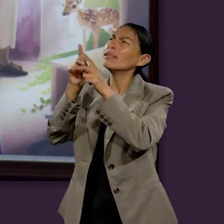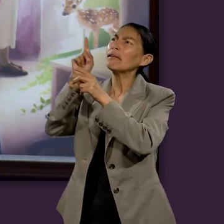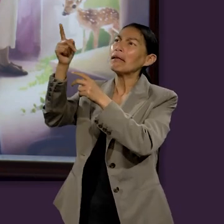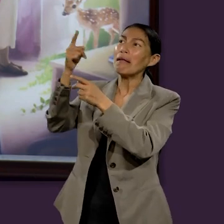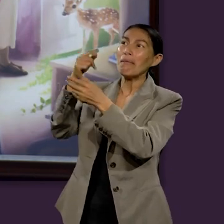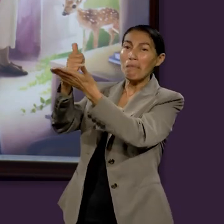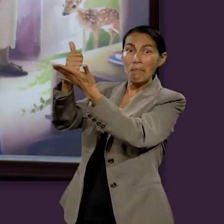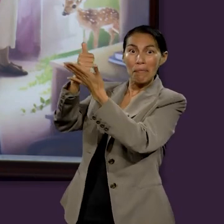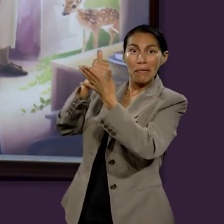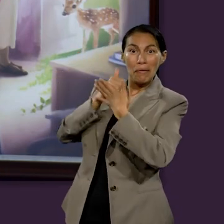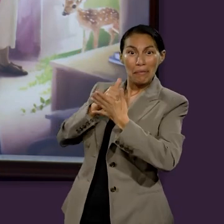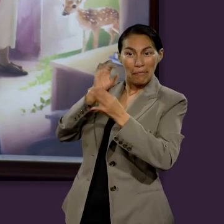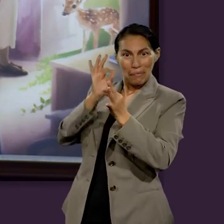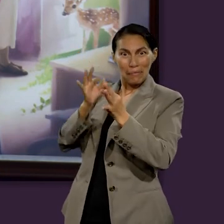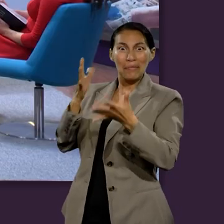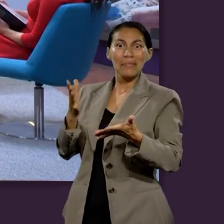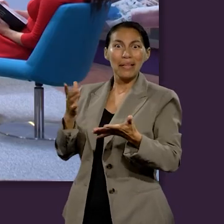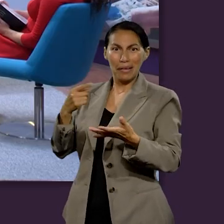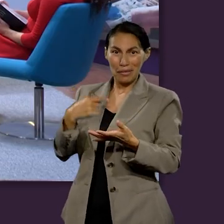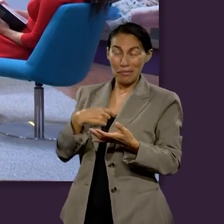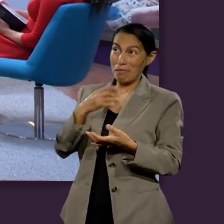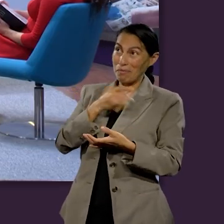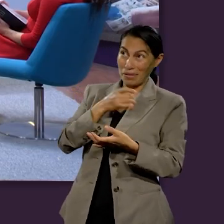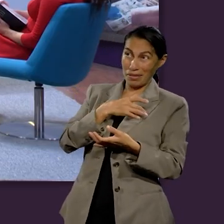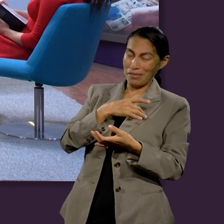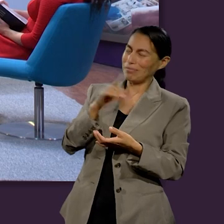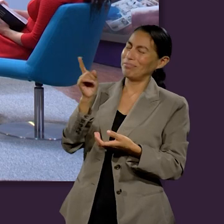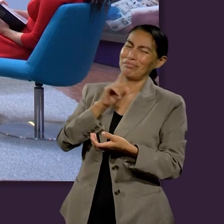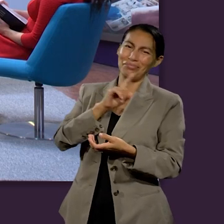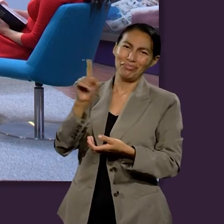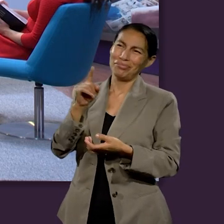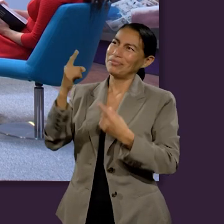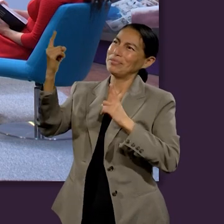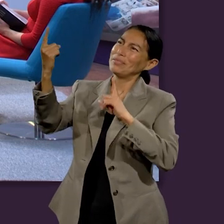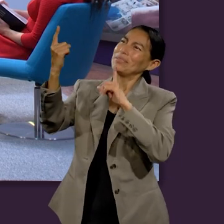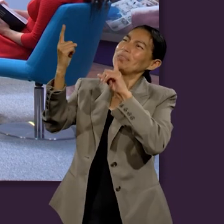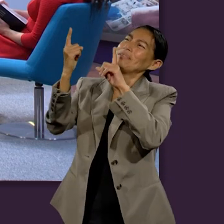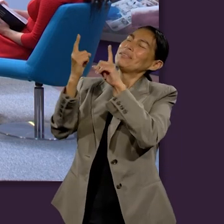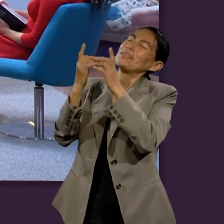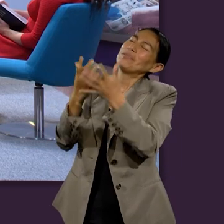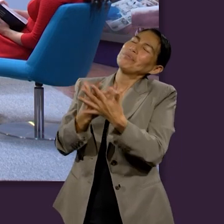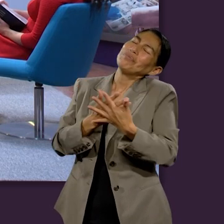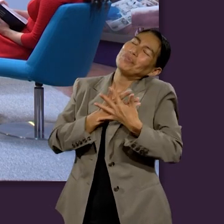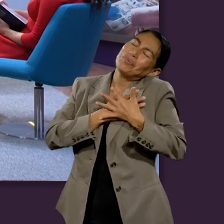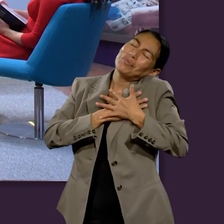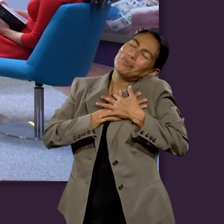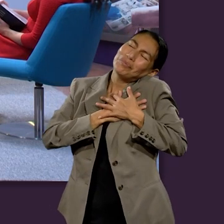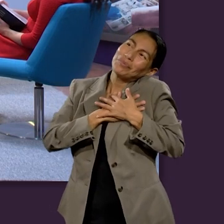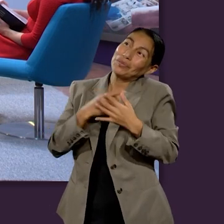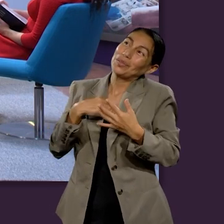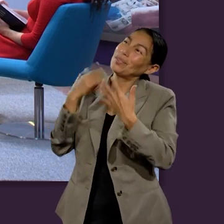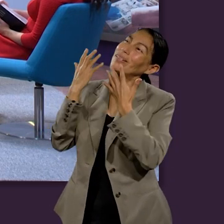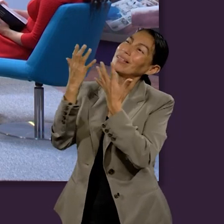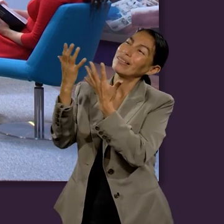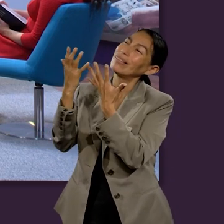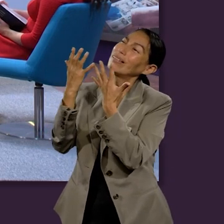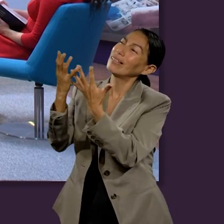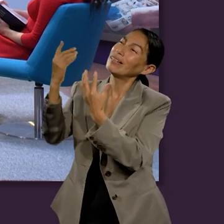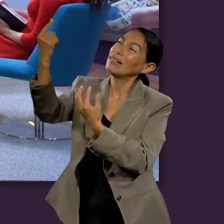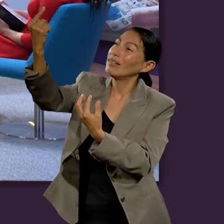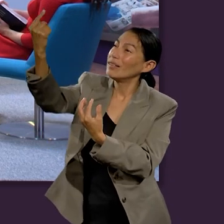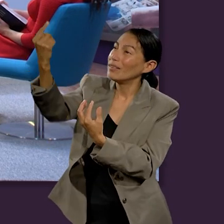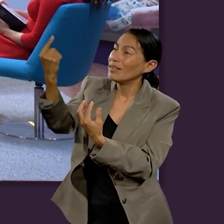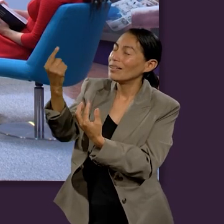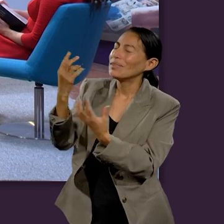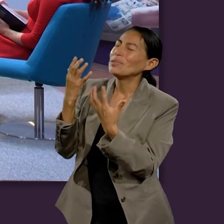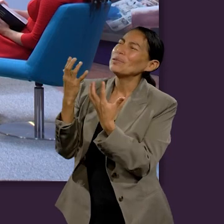quien está dispuesto para ayudarme. Y no tengo ninguna razón para temer ante él. A lo contrario,